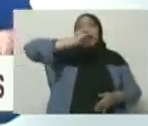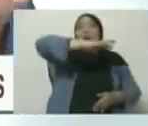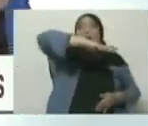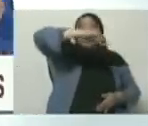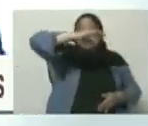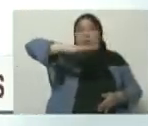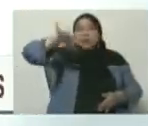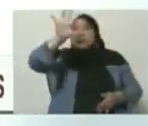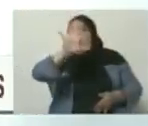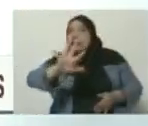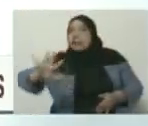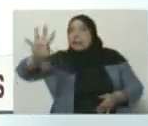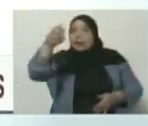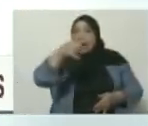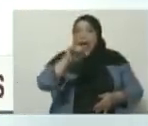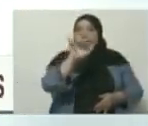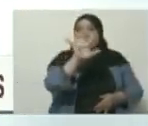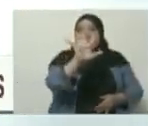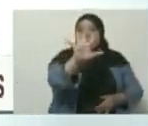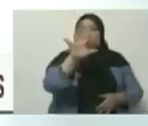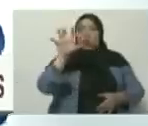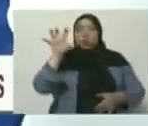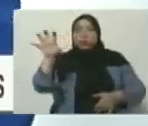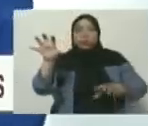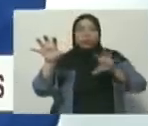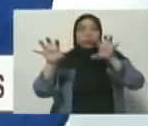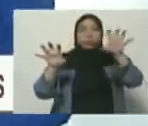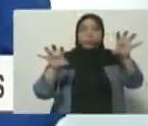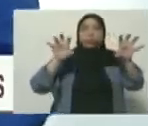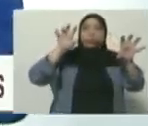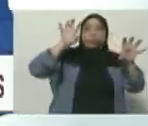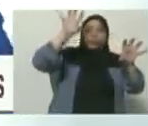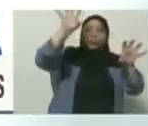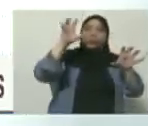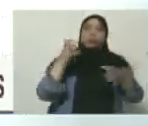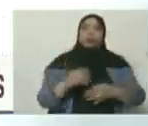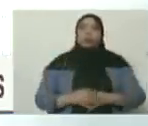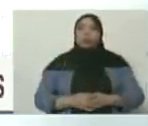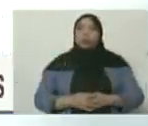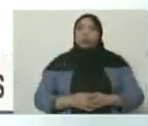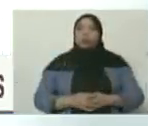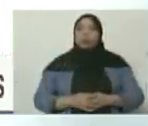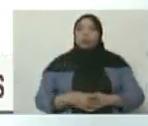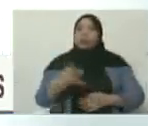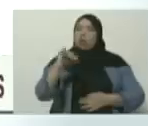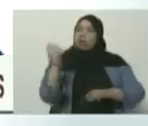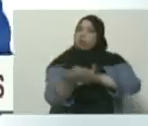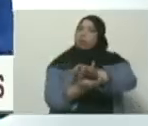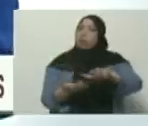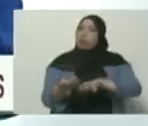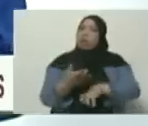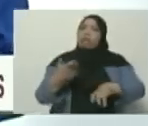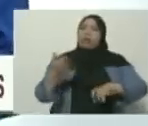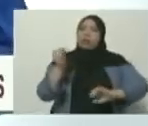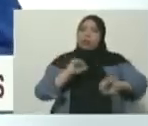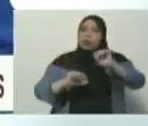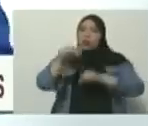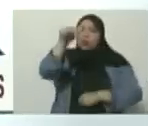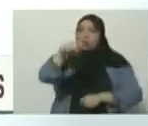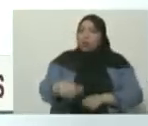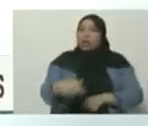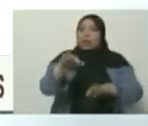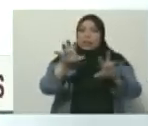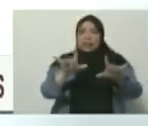pero también captan el 25% de las emisiones de dióxido de carbono. Y hay una crisis de los océanos, lo decía hoy el